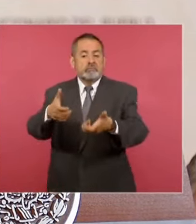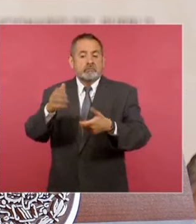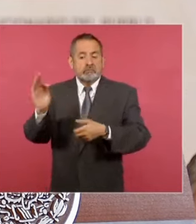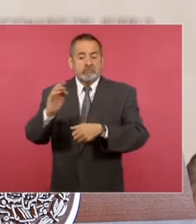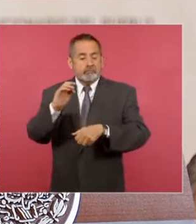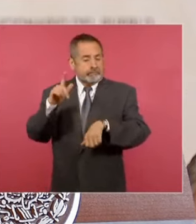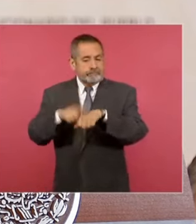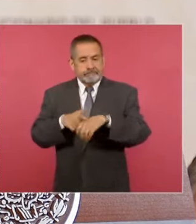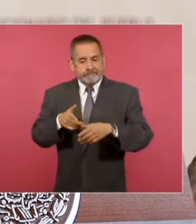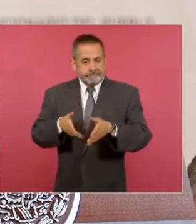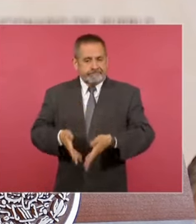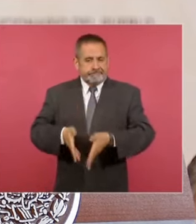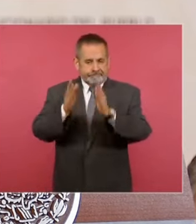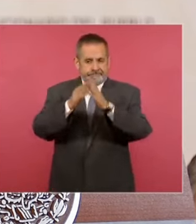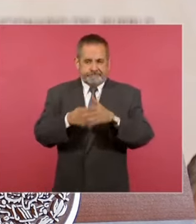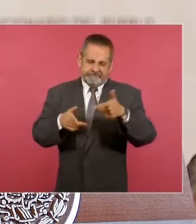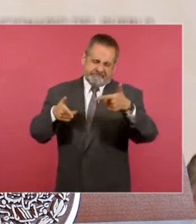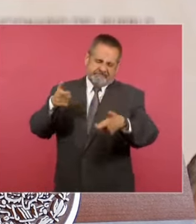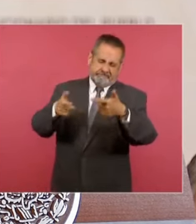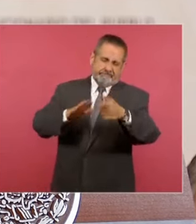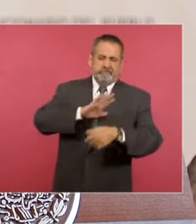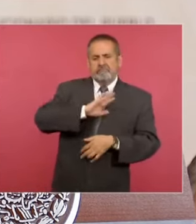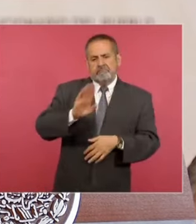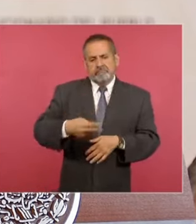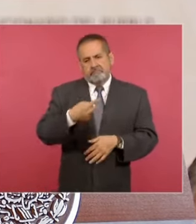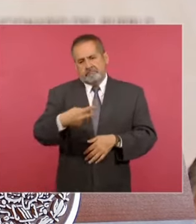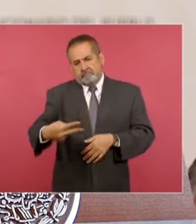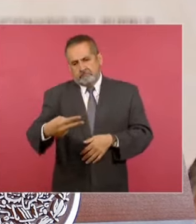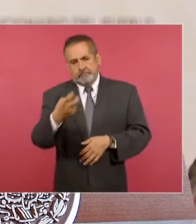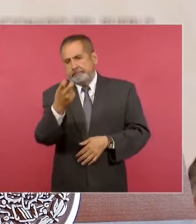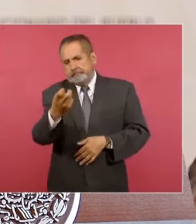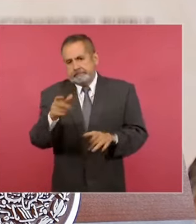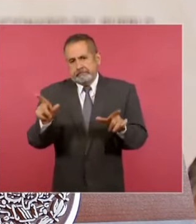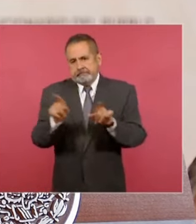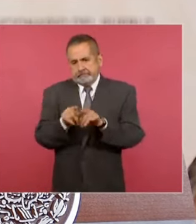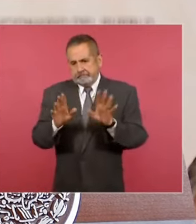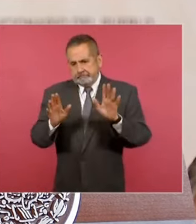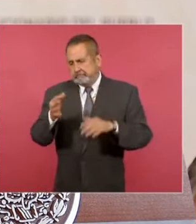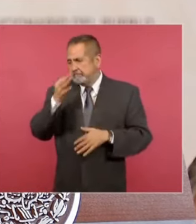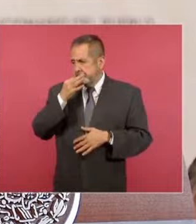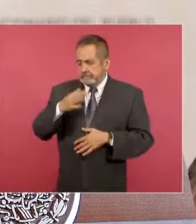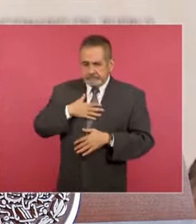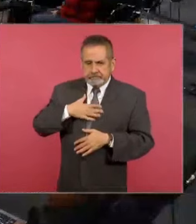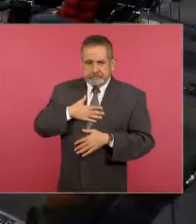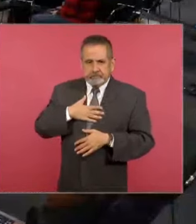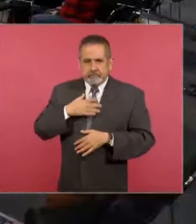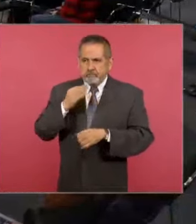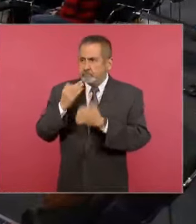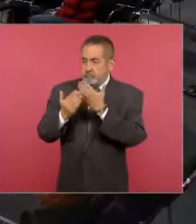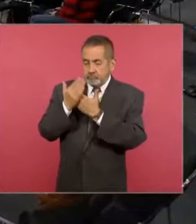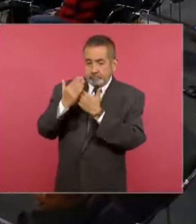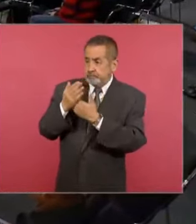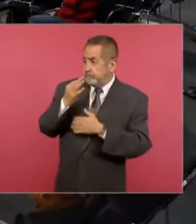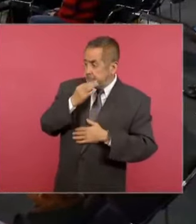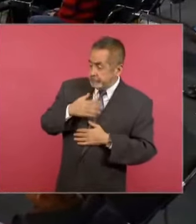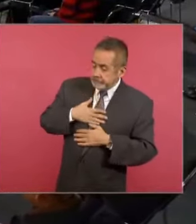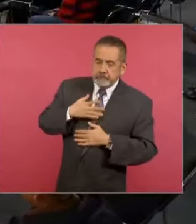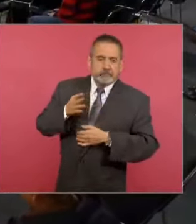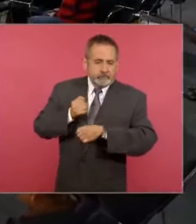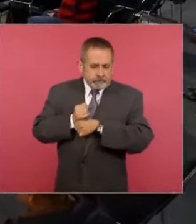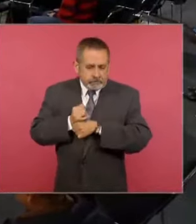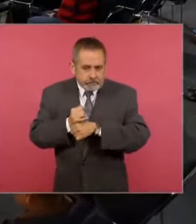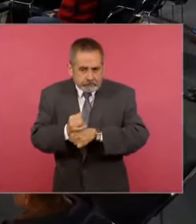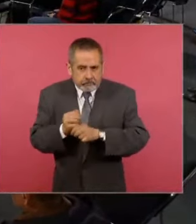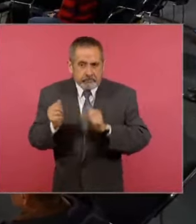hasta ahora con estos impactos de arma de fuego. Es la información que tenemos hasta esta mañana y que se está